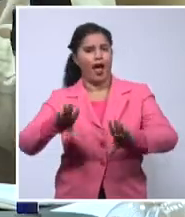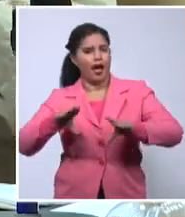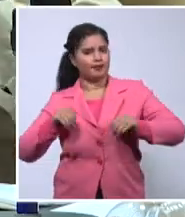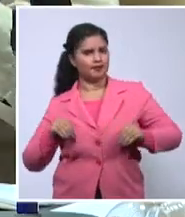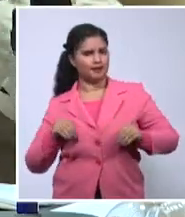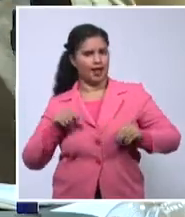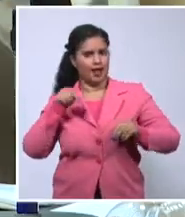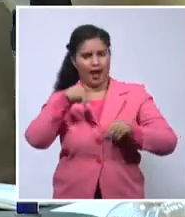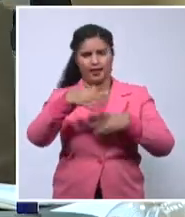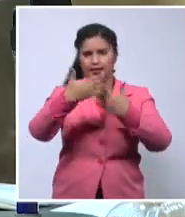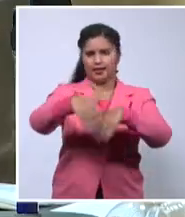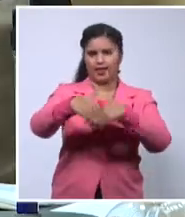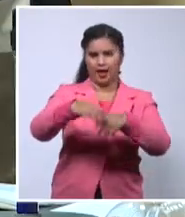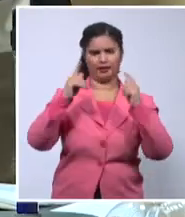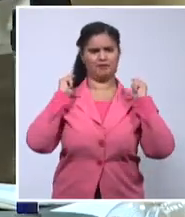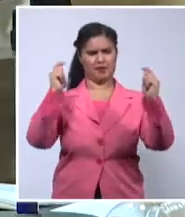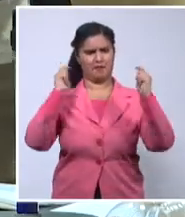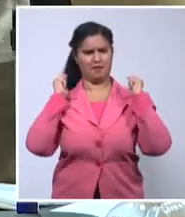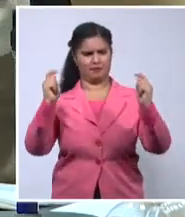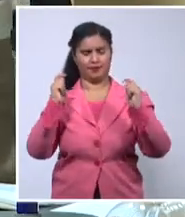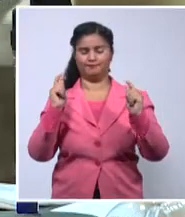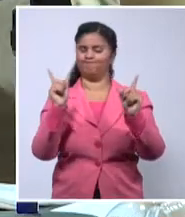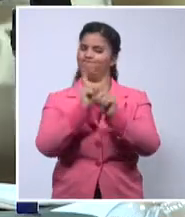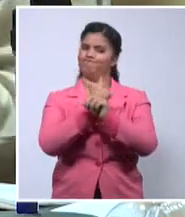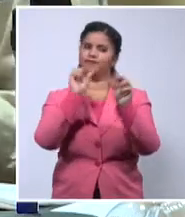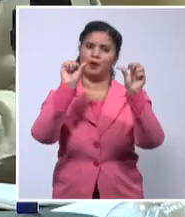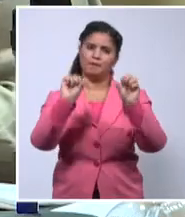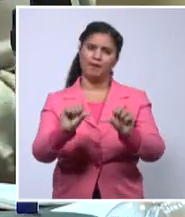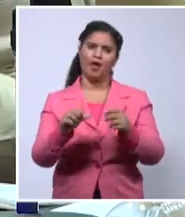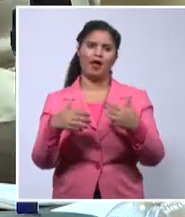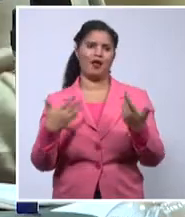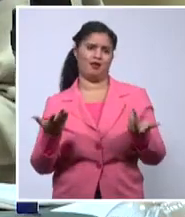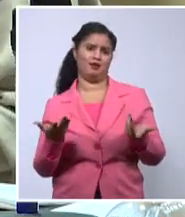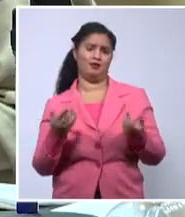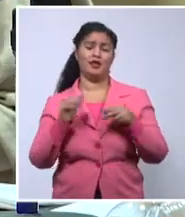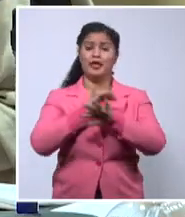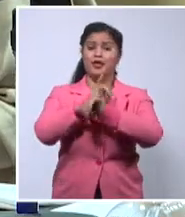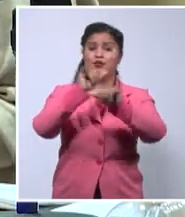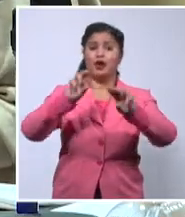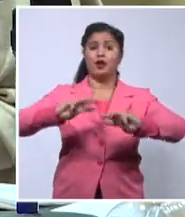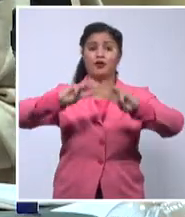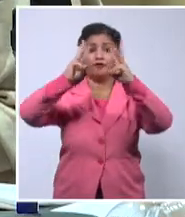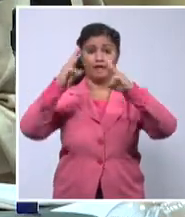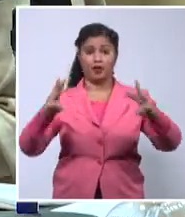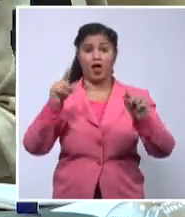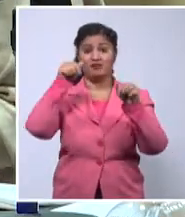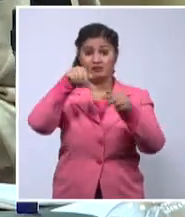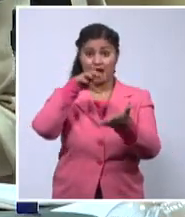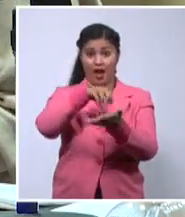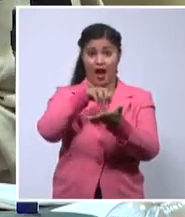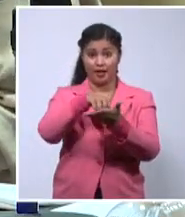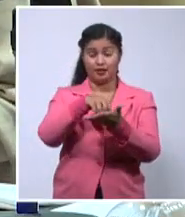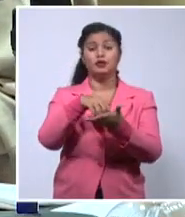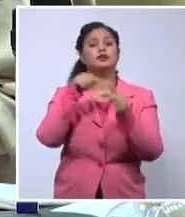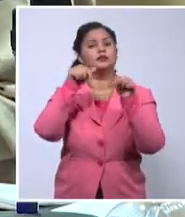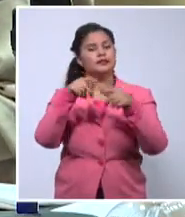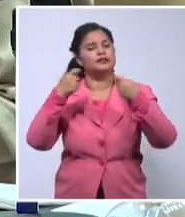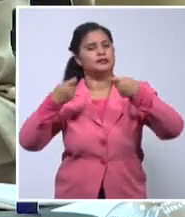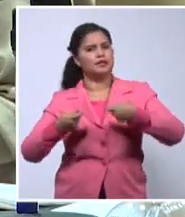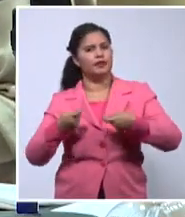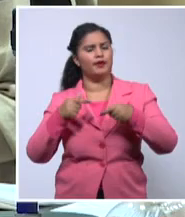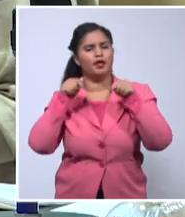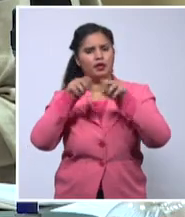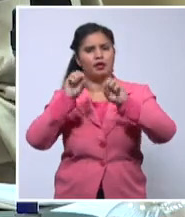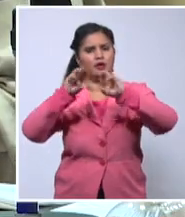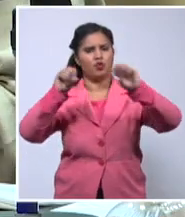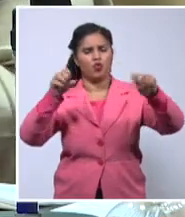que nos tomen los espacios en las redes sociales en contra de la revolución, no lo podemos permitir. Tenemos que arreglar todo lo que tenemos que arreglar aquí.